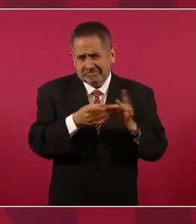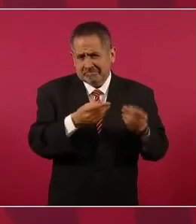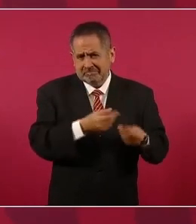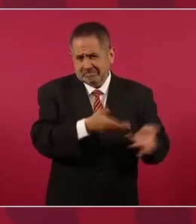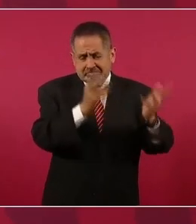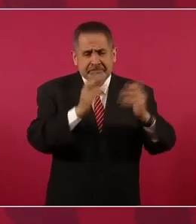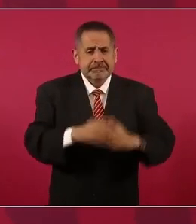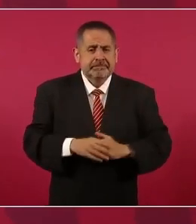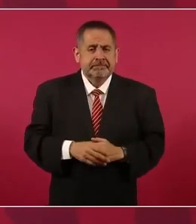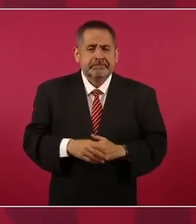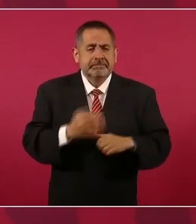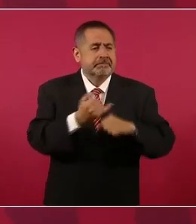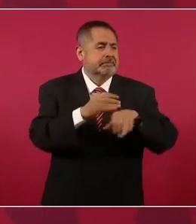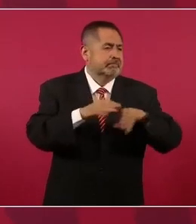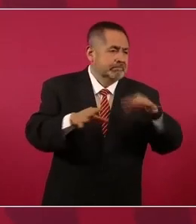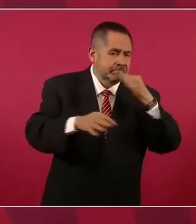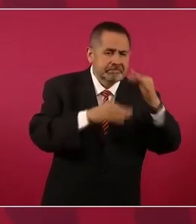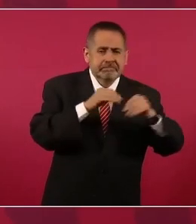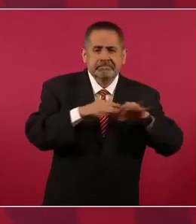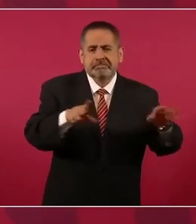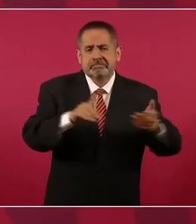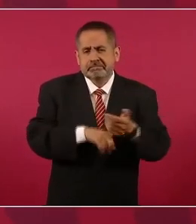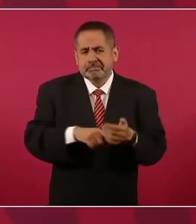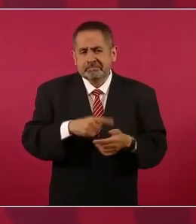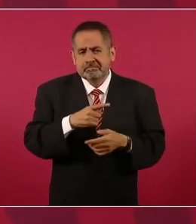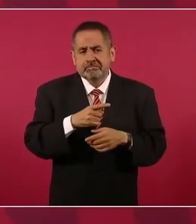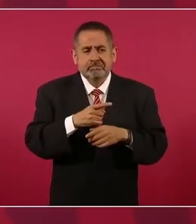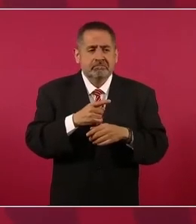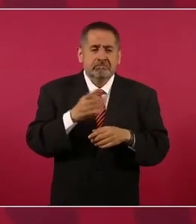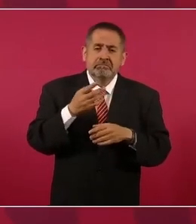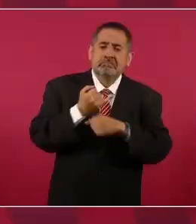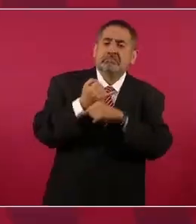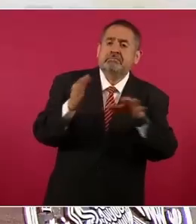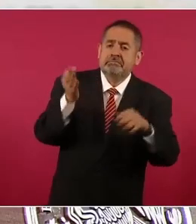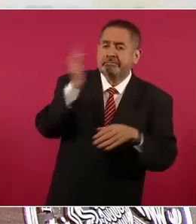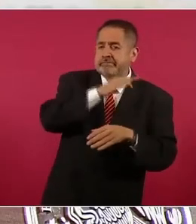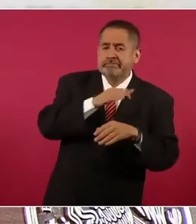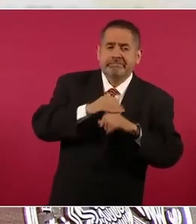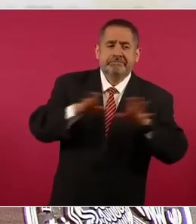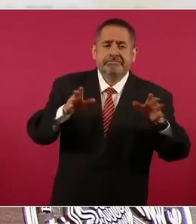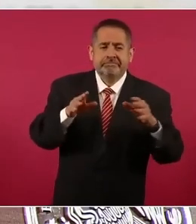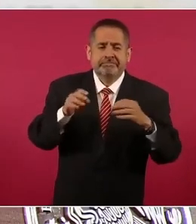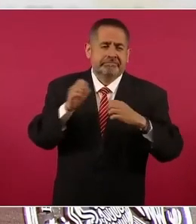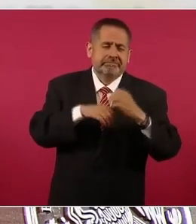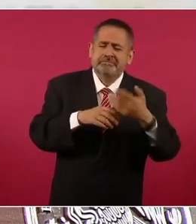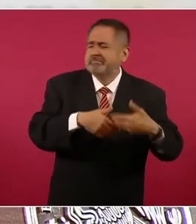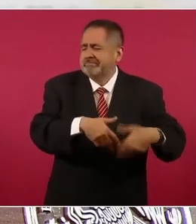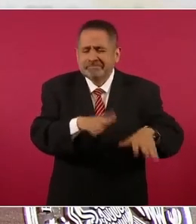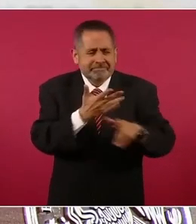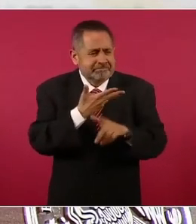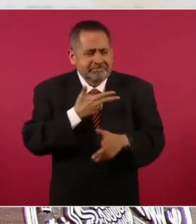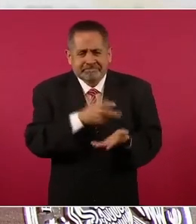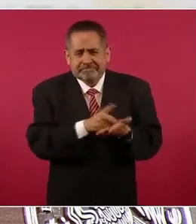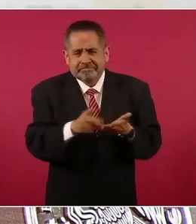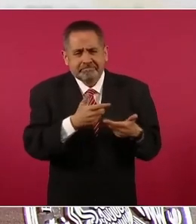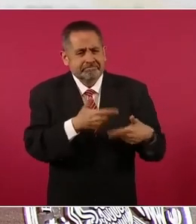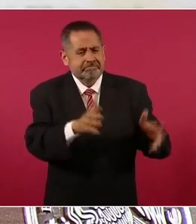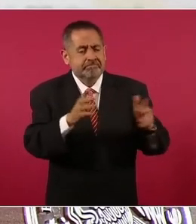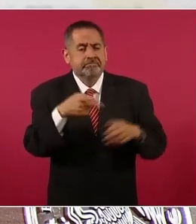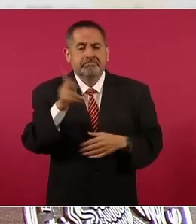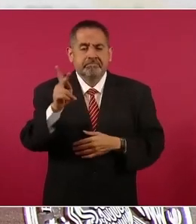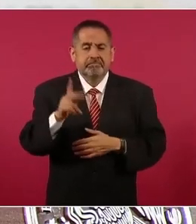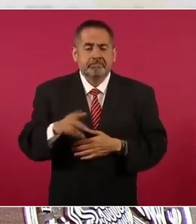informar o a desinformar, pero